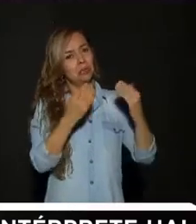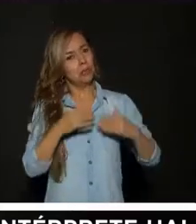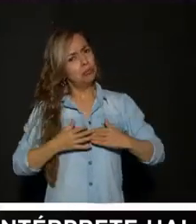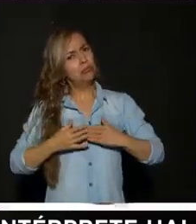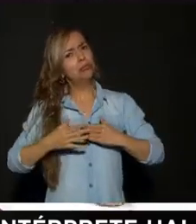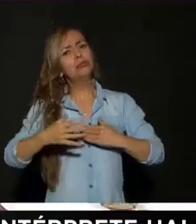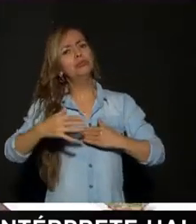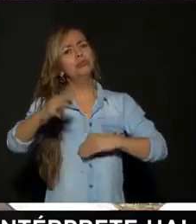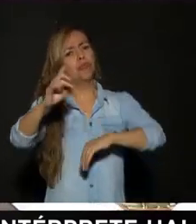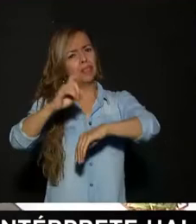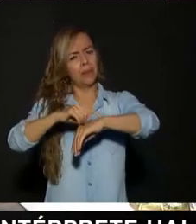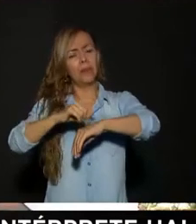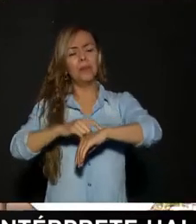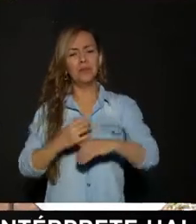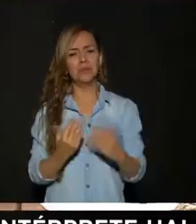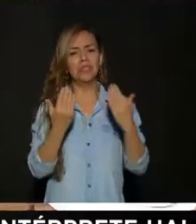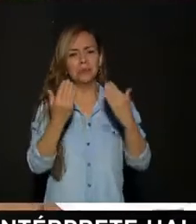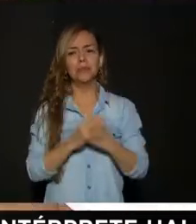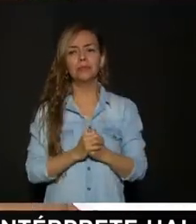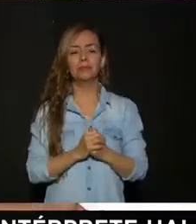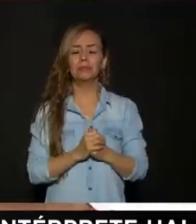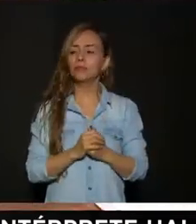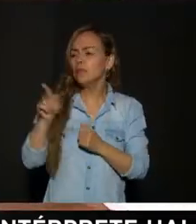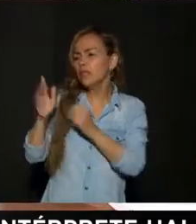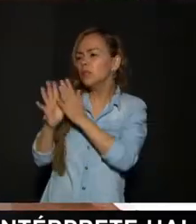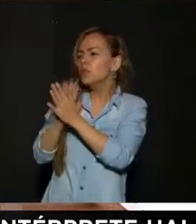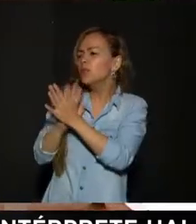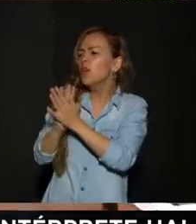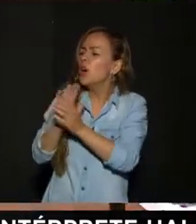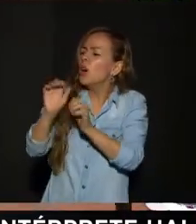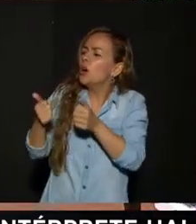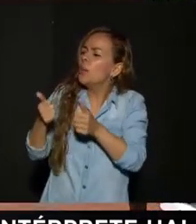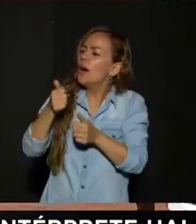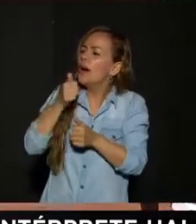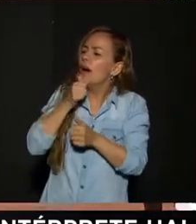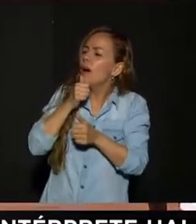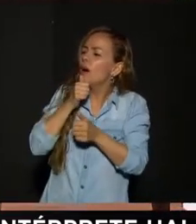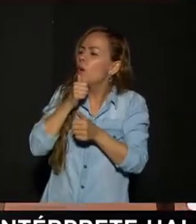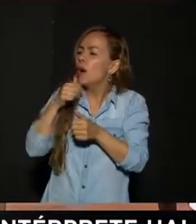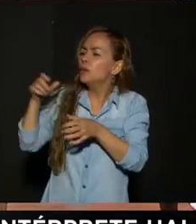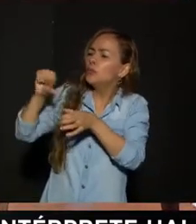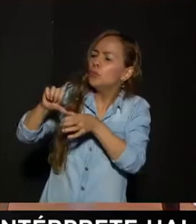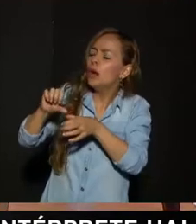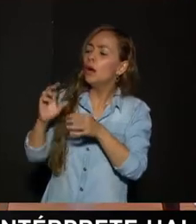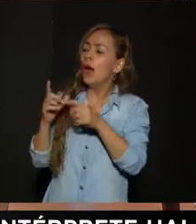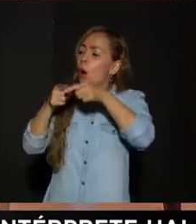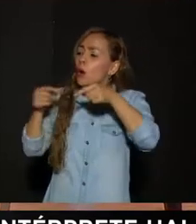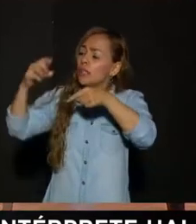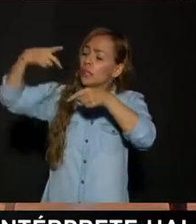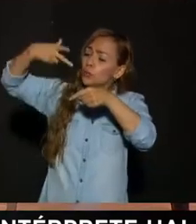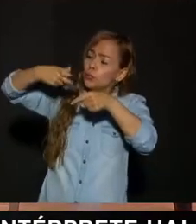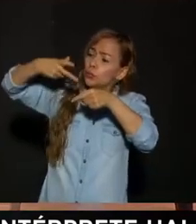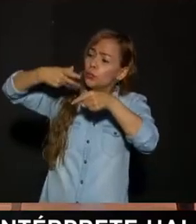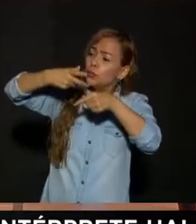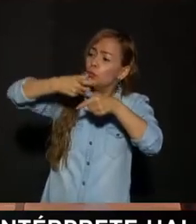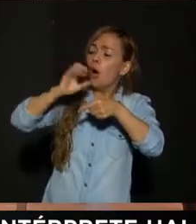Acá Quiero que me cuentes Por ejemplo Si es recomendable Echarles aguita Por encima Las hojitas O solamente En esta parte